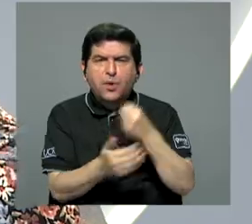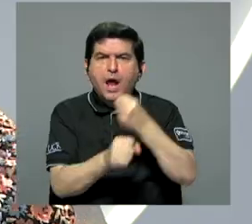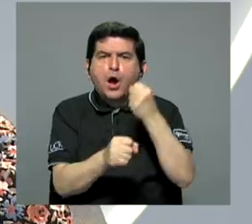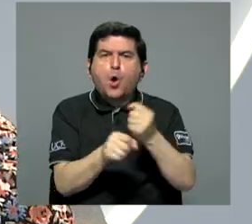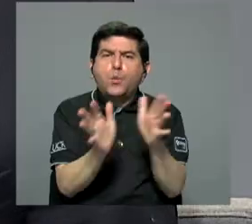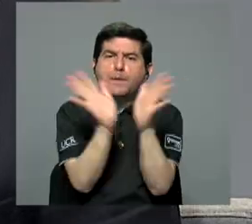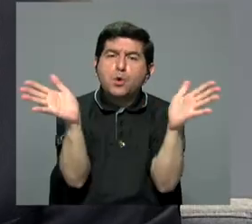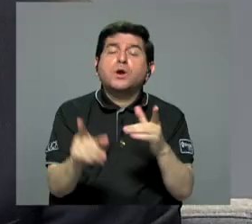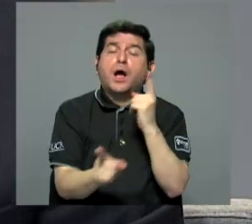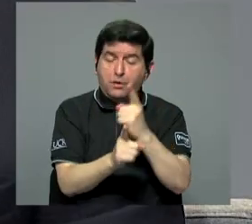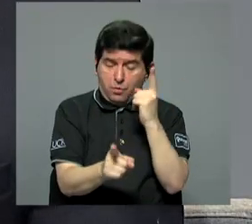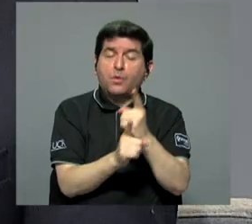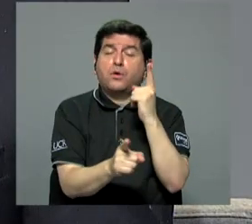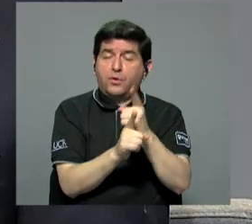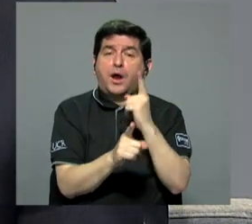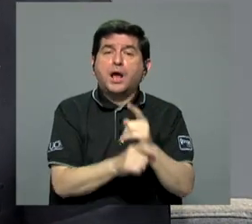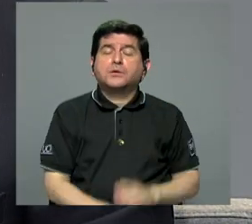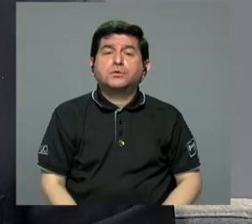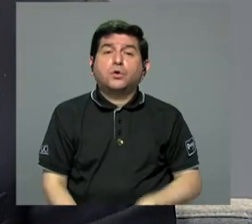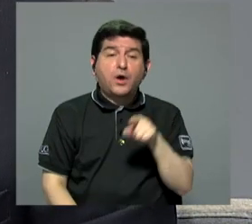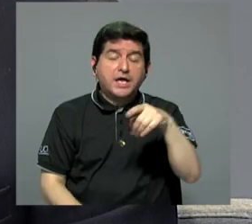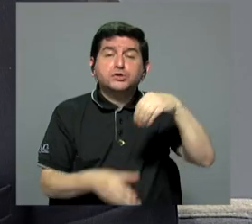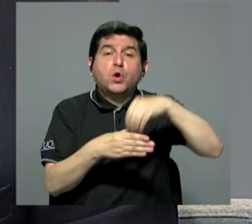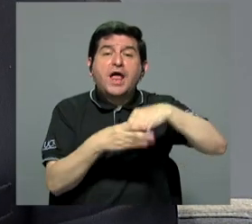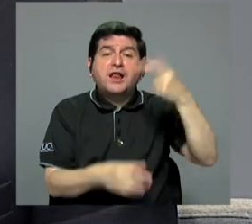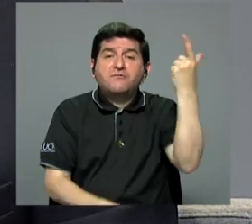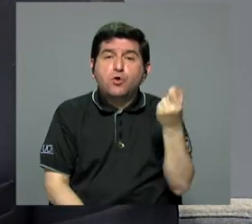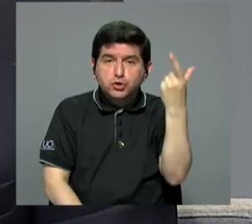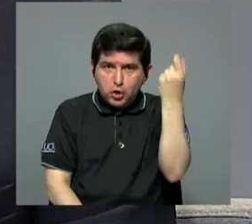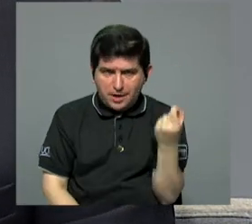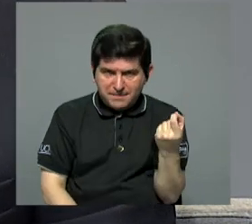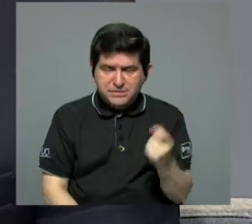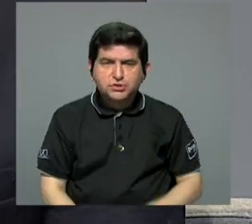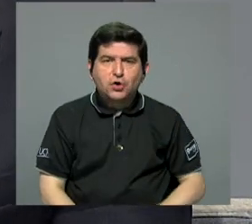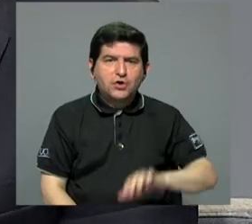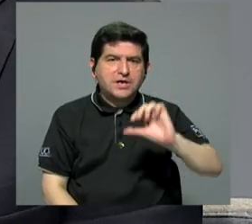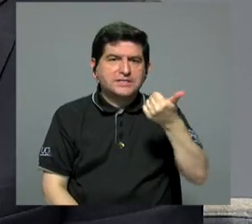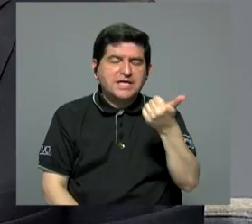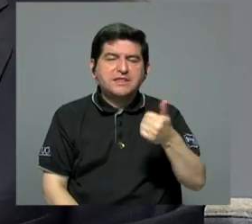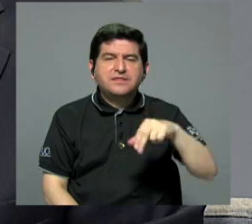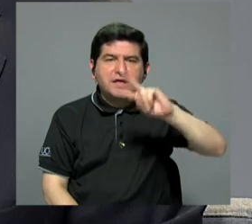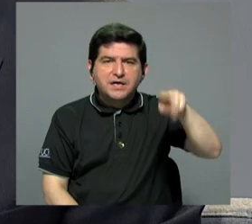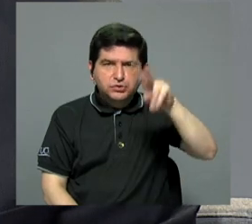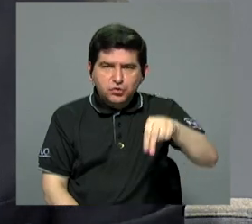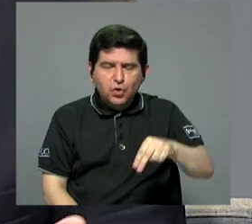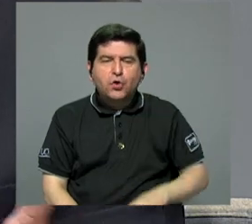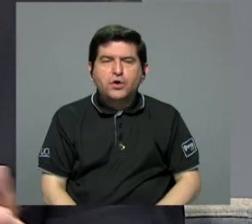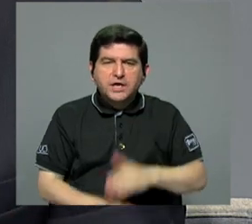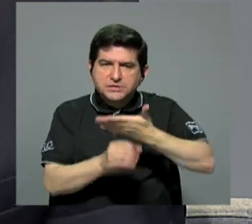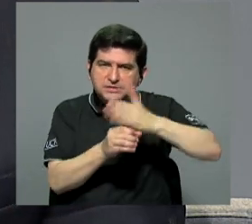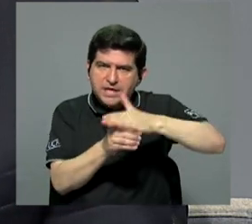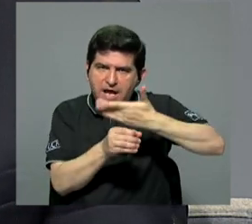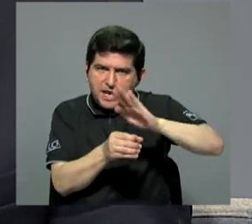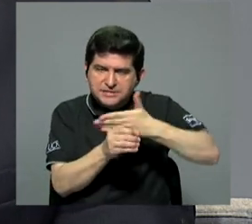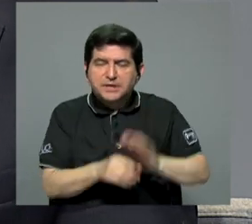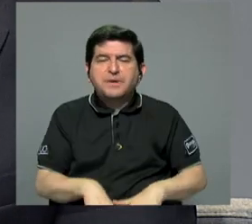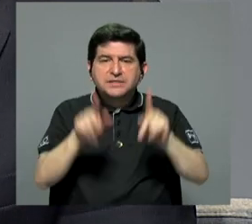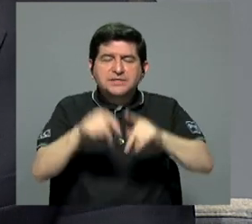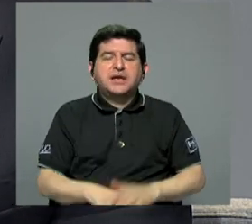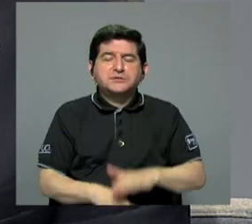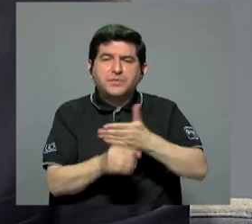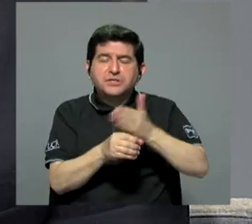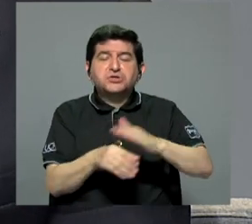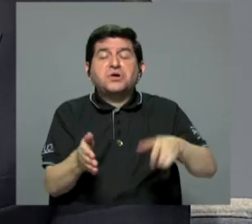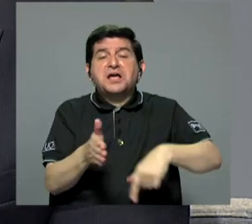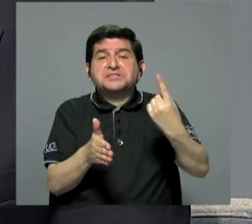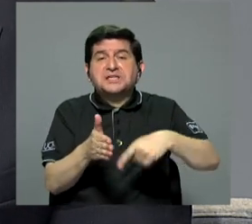obra pública. Correcto, es una forma para los fondos de pensiones y 10 colones a la cerveza. También, los que nos tomamos una